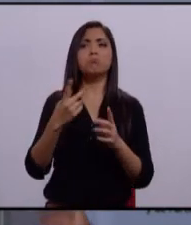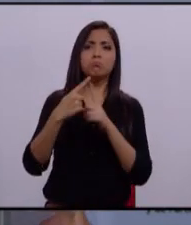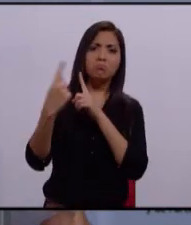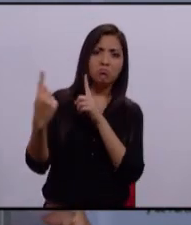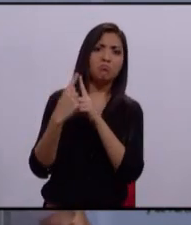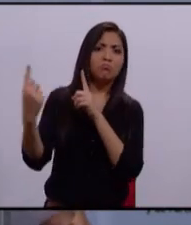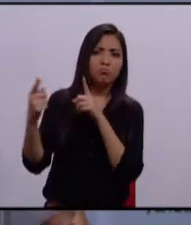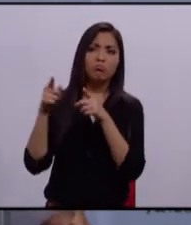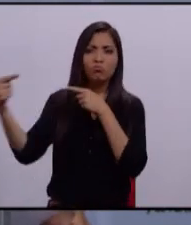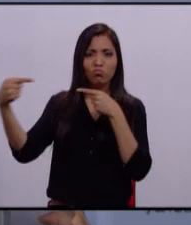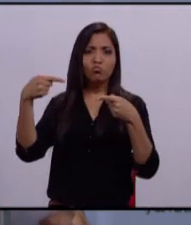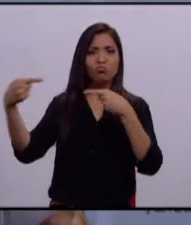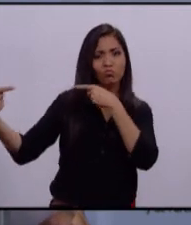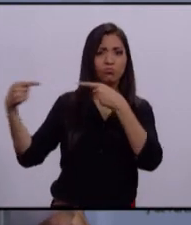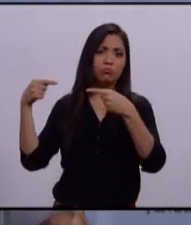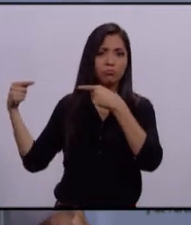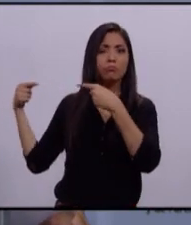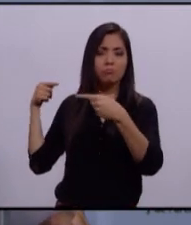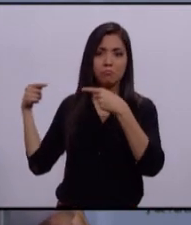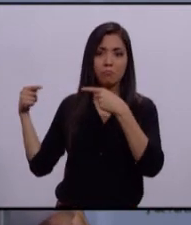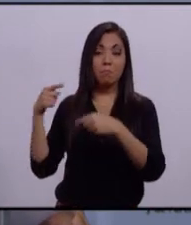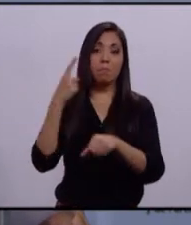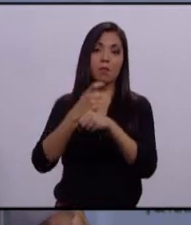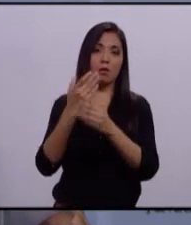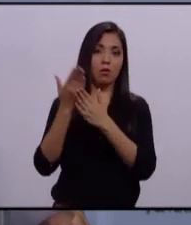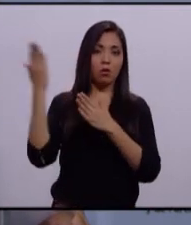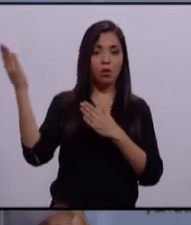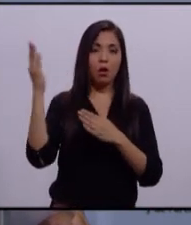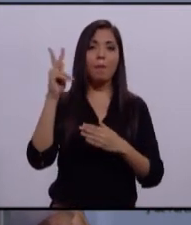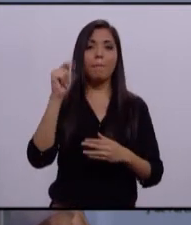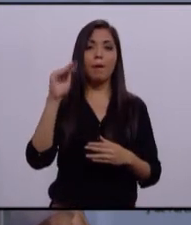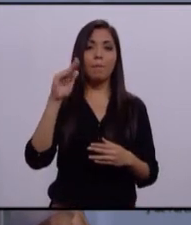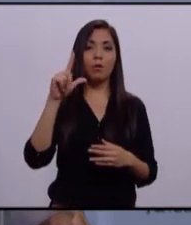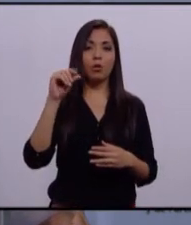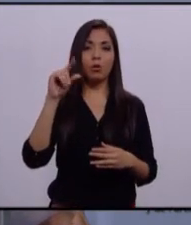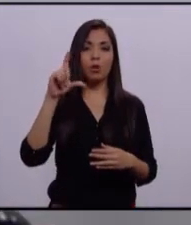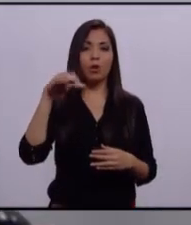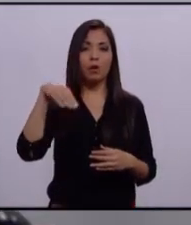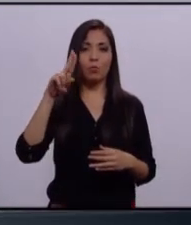Iniciamos esta ronda con el candidato de Movimiento Ciudadano, Pablo Lemus.